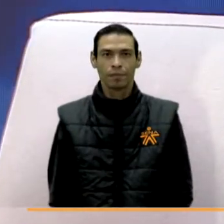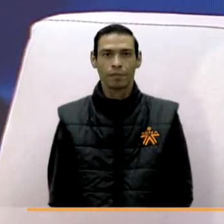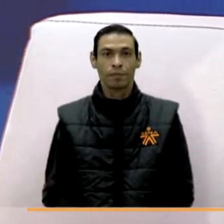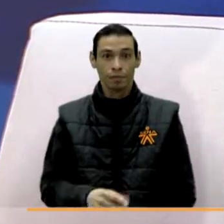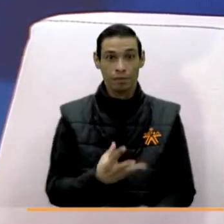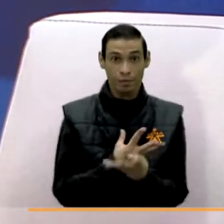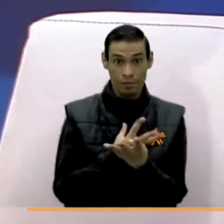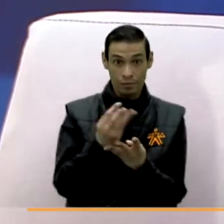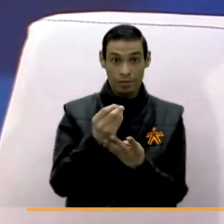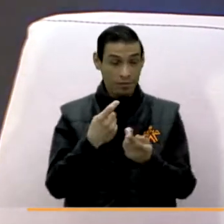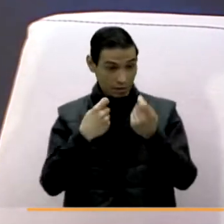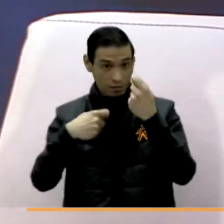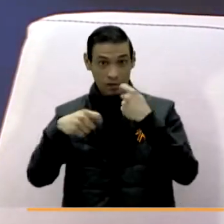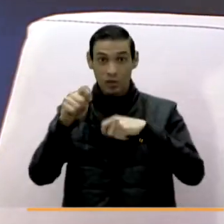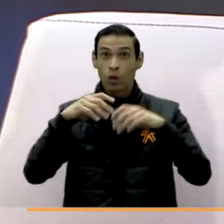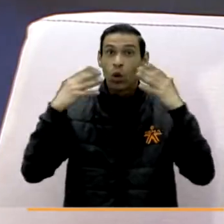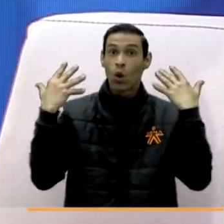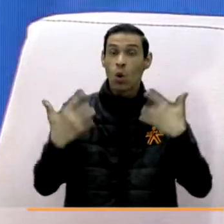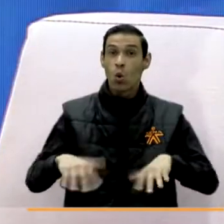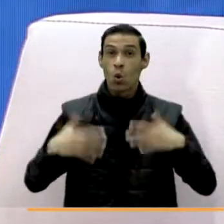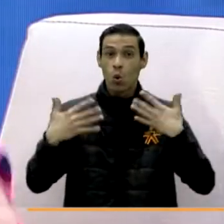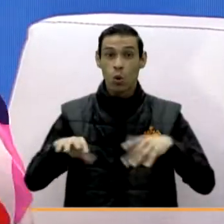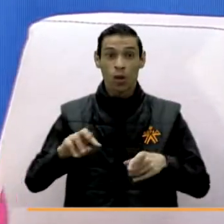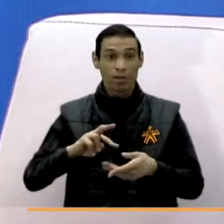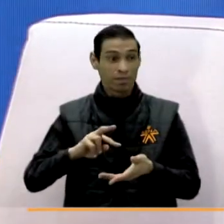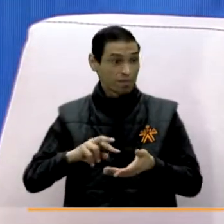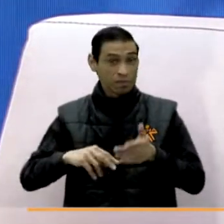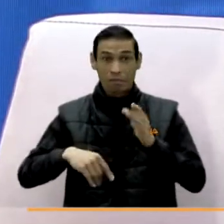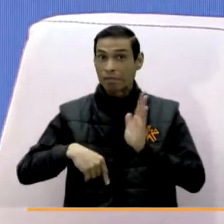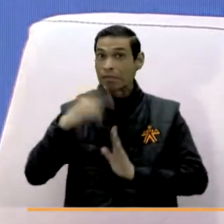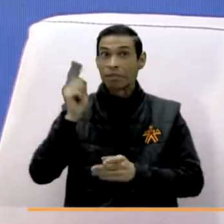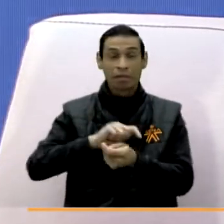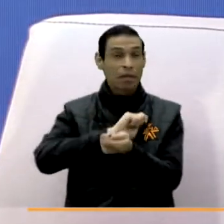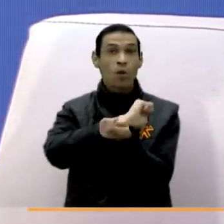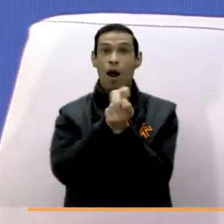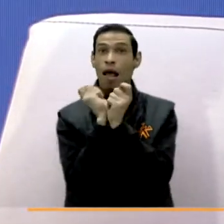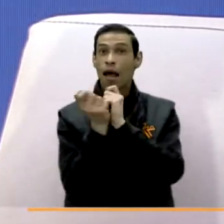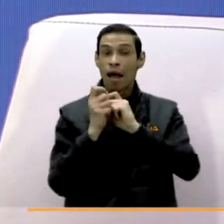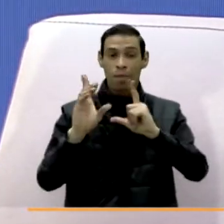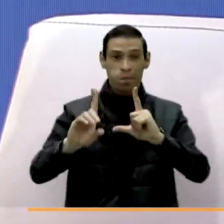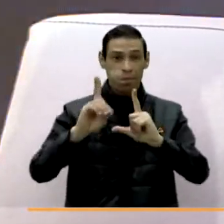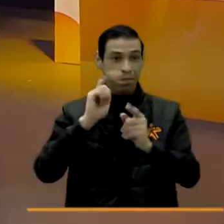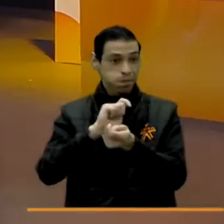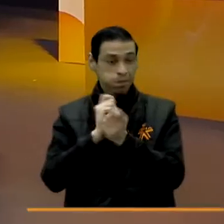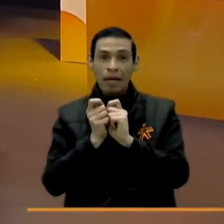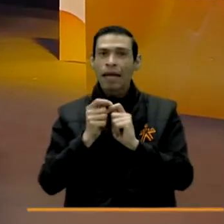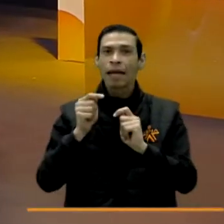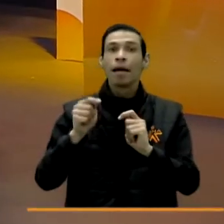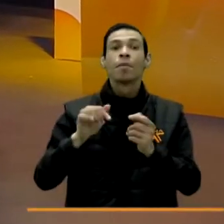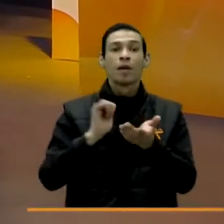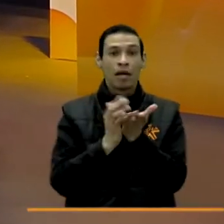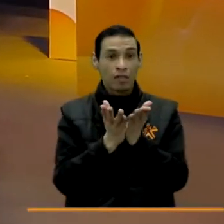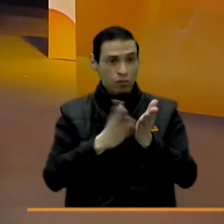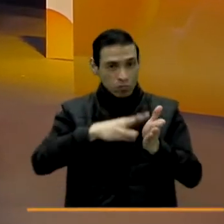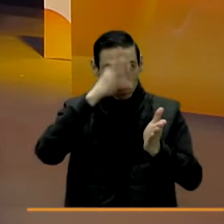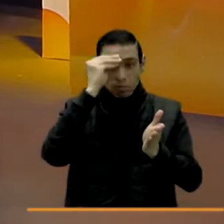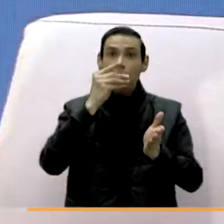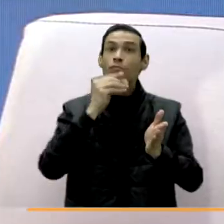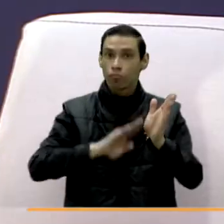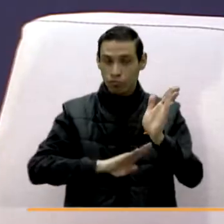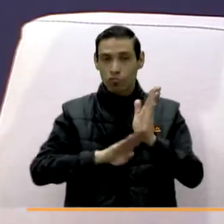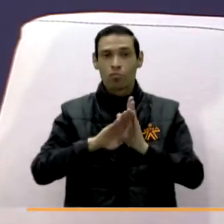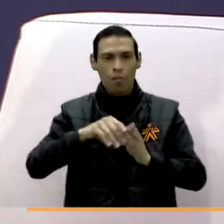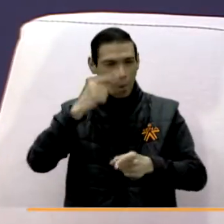el SENA. El sector financiero indudablemente ha tenido un salto a la transformación digital y pues de la mano de los aprendices